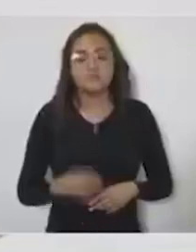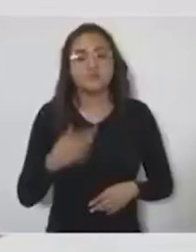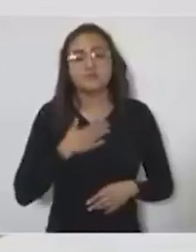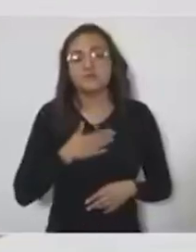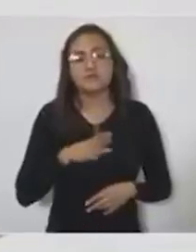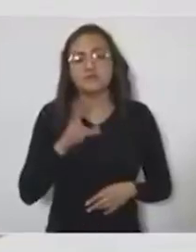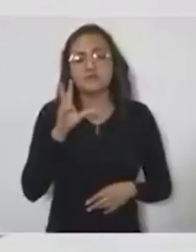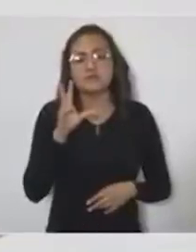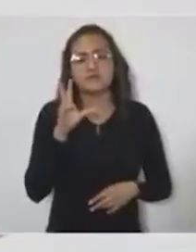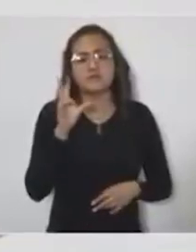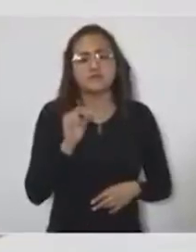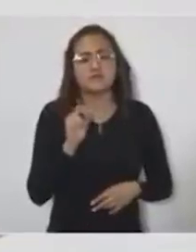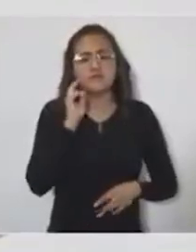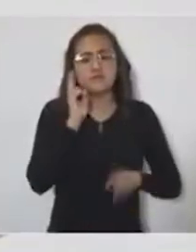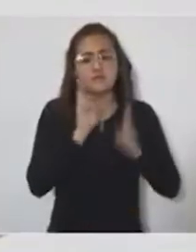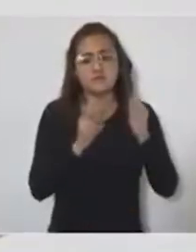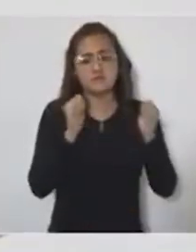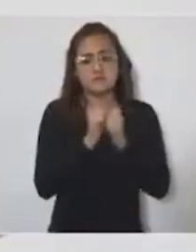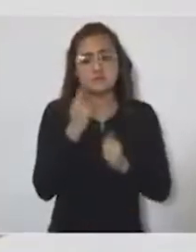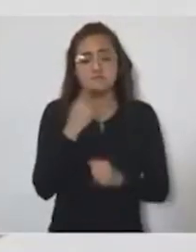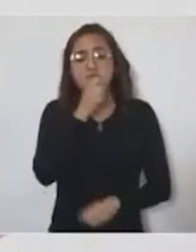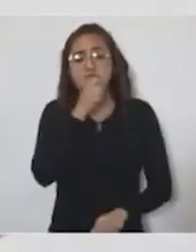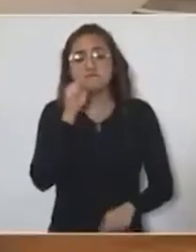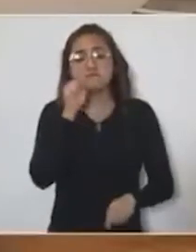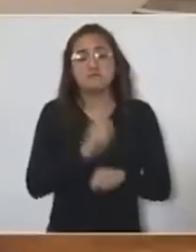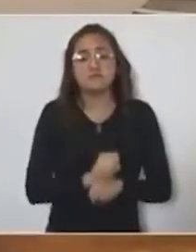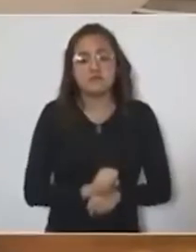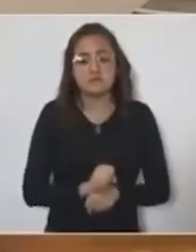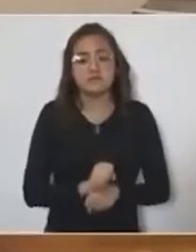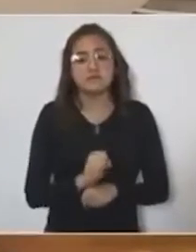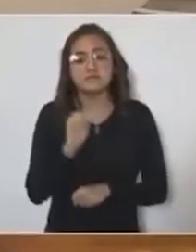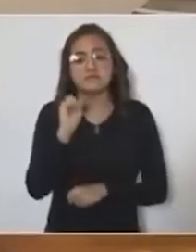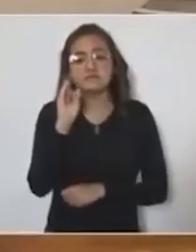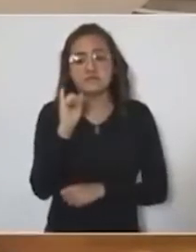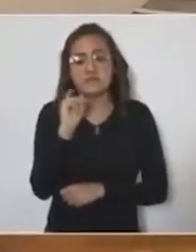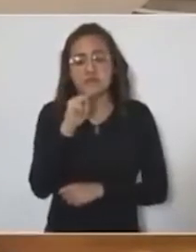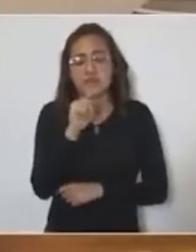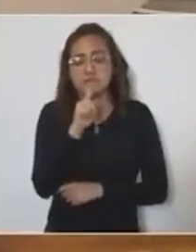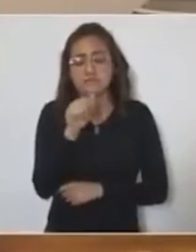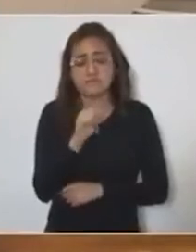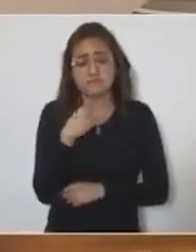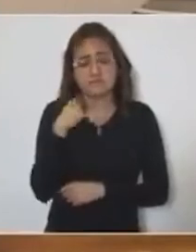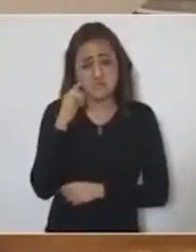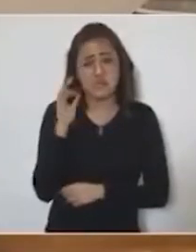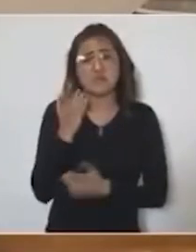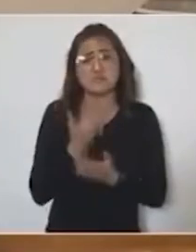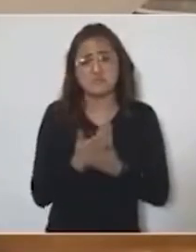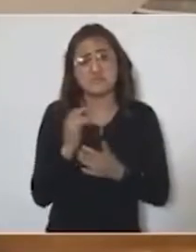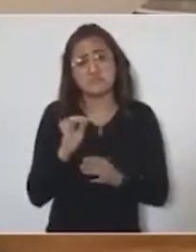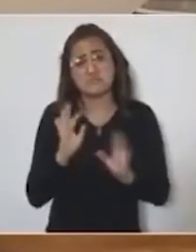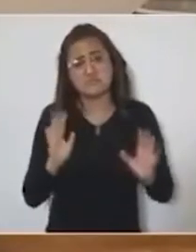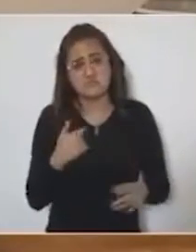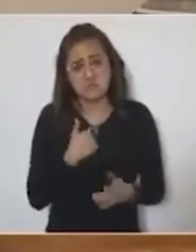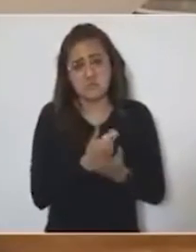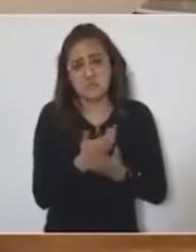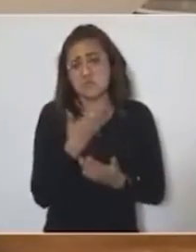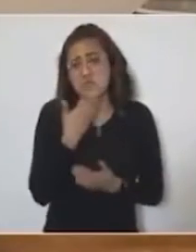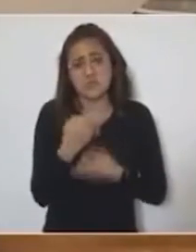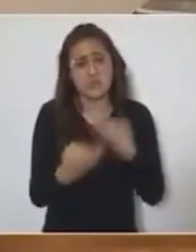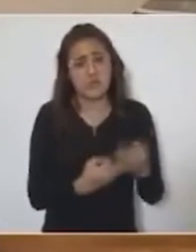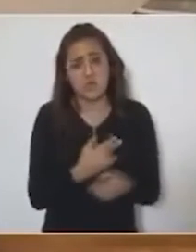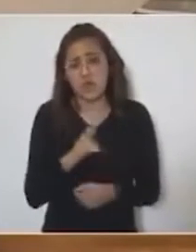No le he hablado con la secretaria de finanzas, yo espero que sí, tenemos finanzas sanas nosotros.